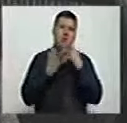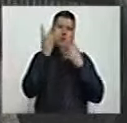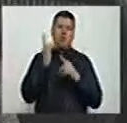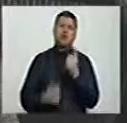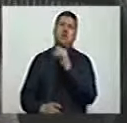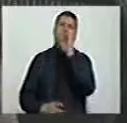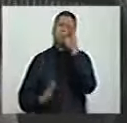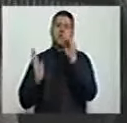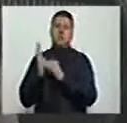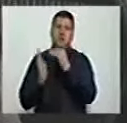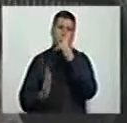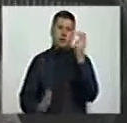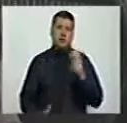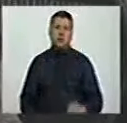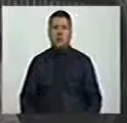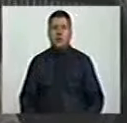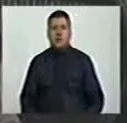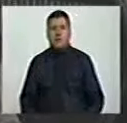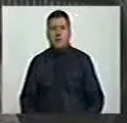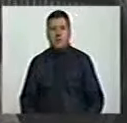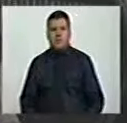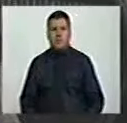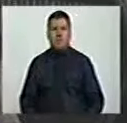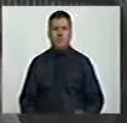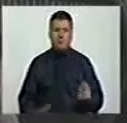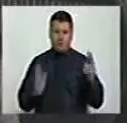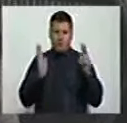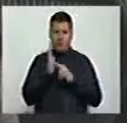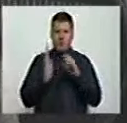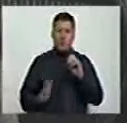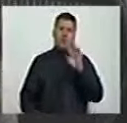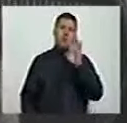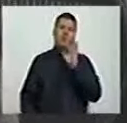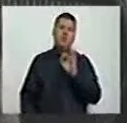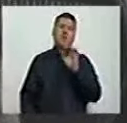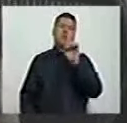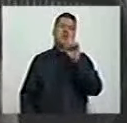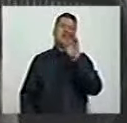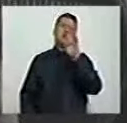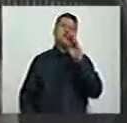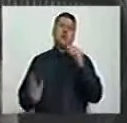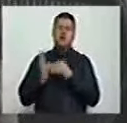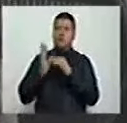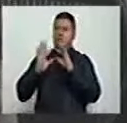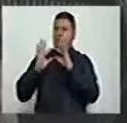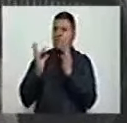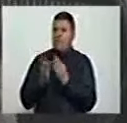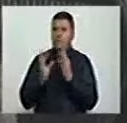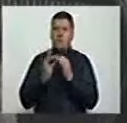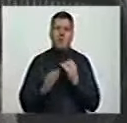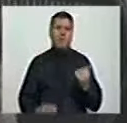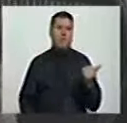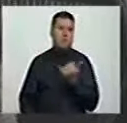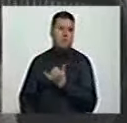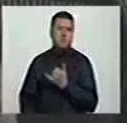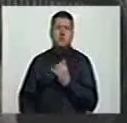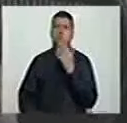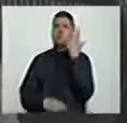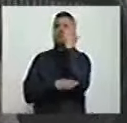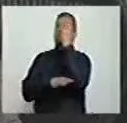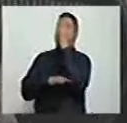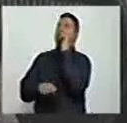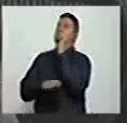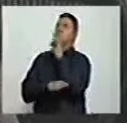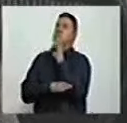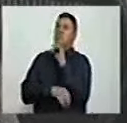.200. En 2009 contamos con más de 68.000 familias beneficiarias de guardabosques y